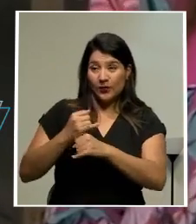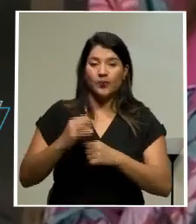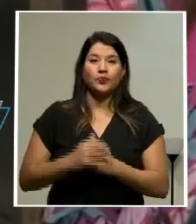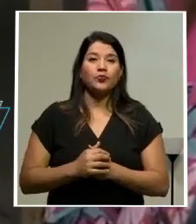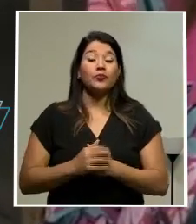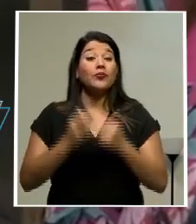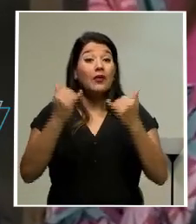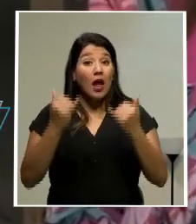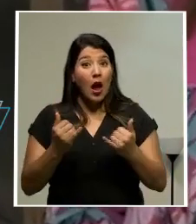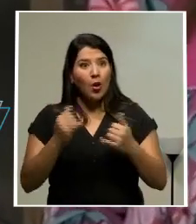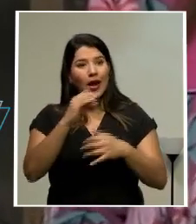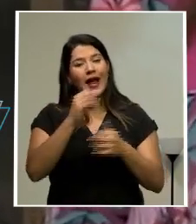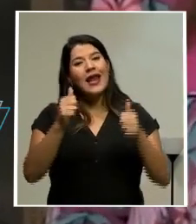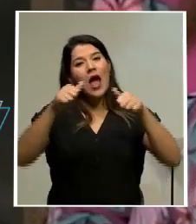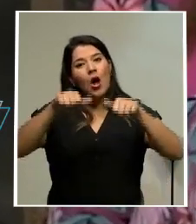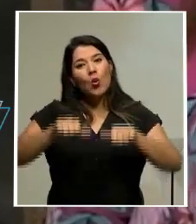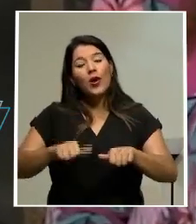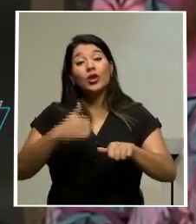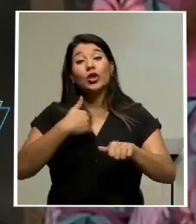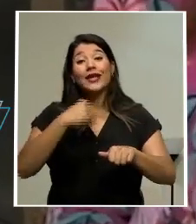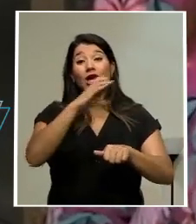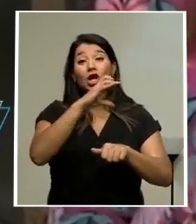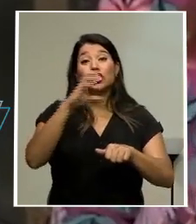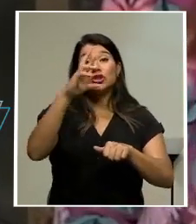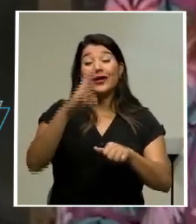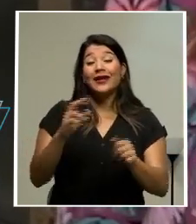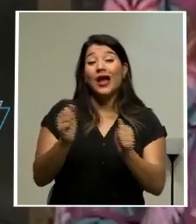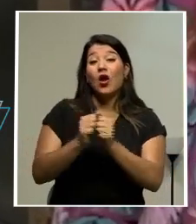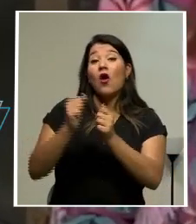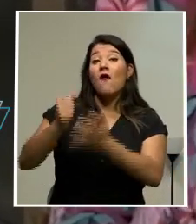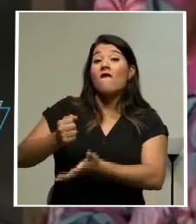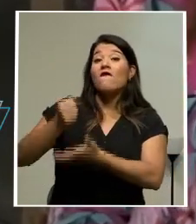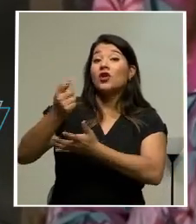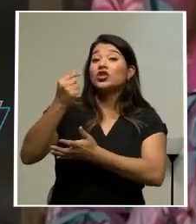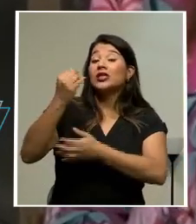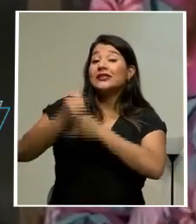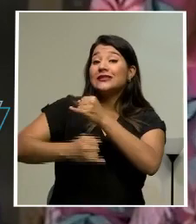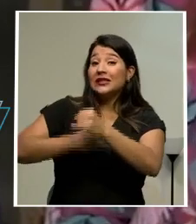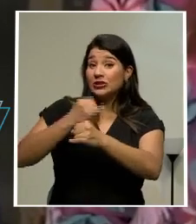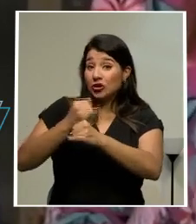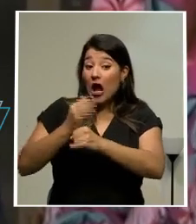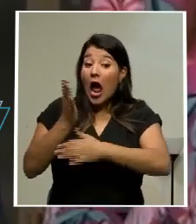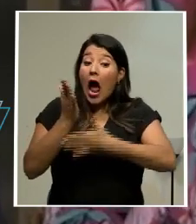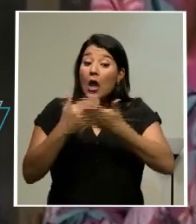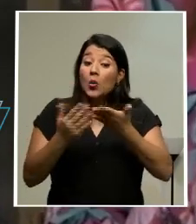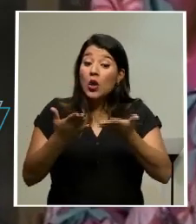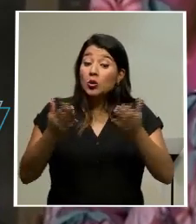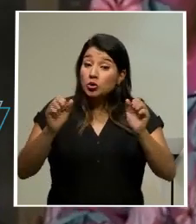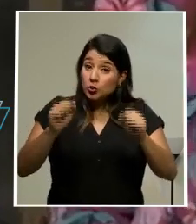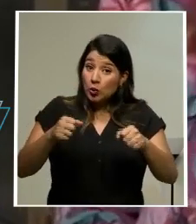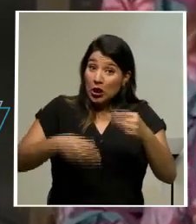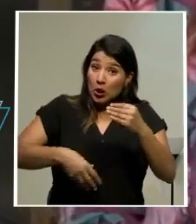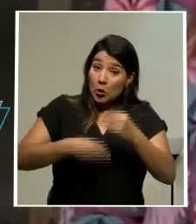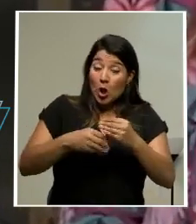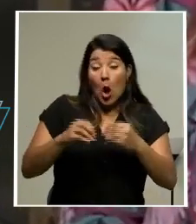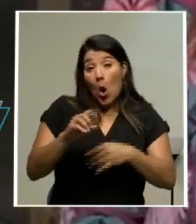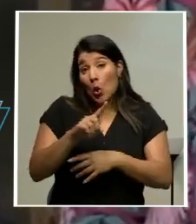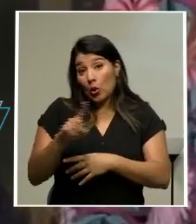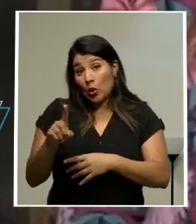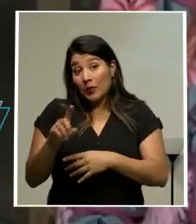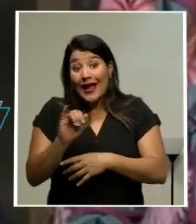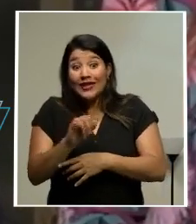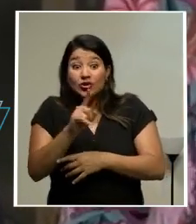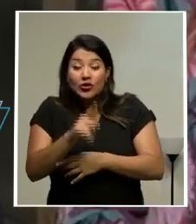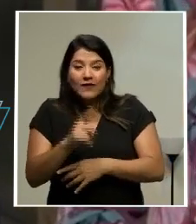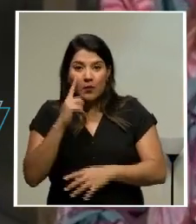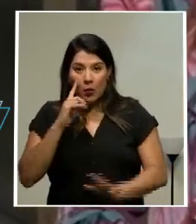acuerdo marco hay diferentes elementos que se pueden incluir o que se pueden no incluir. Eso es lo que tenemos que